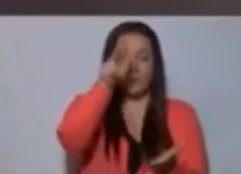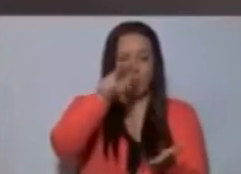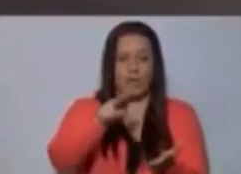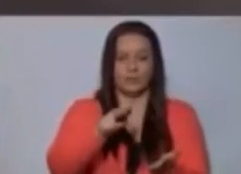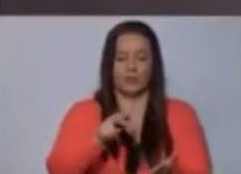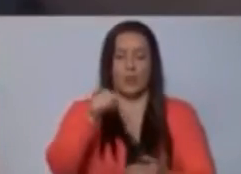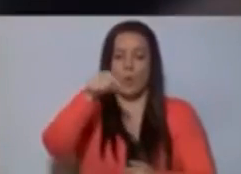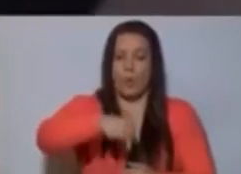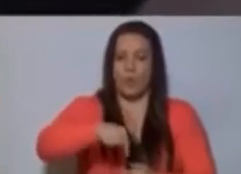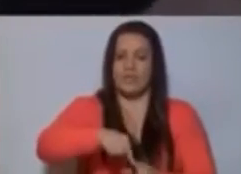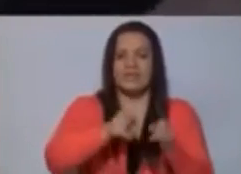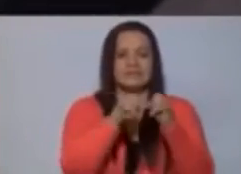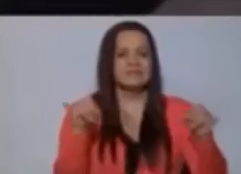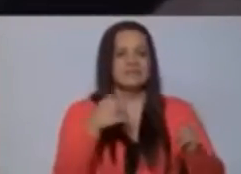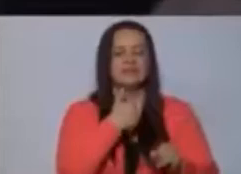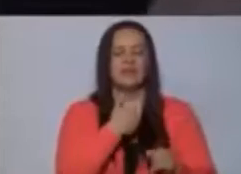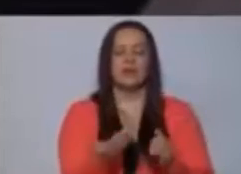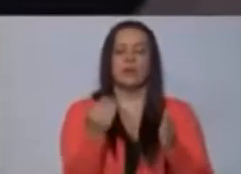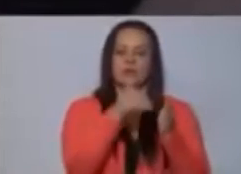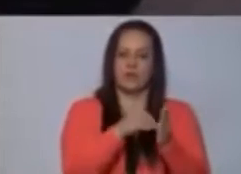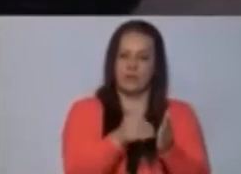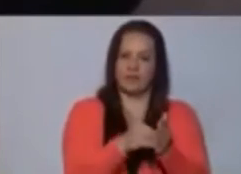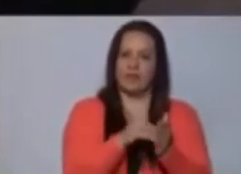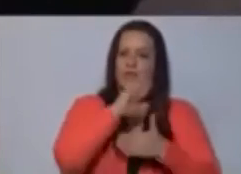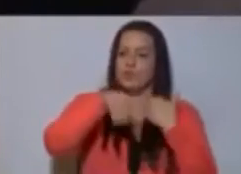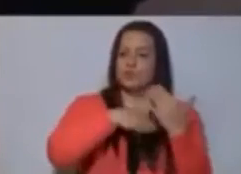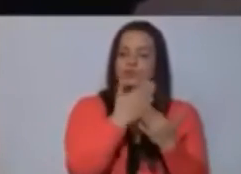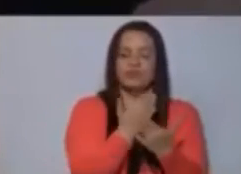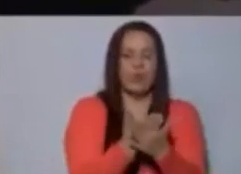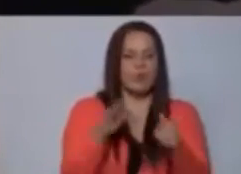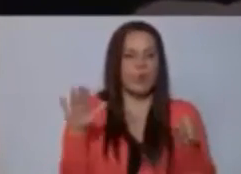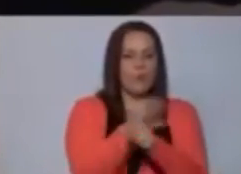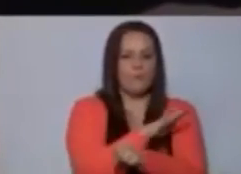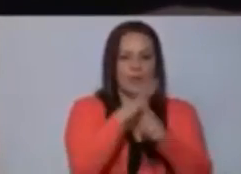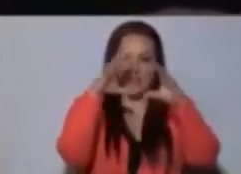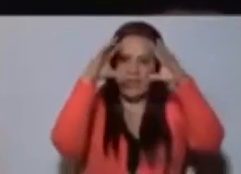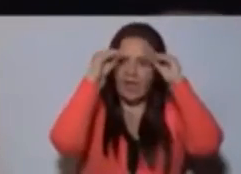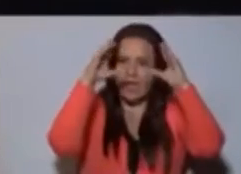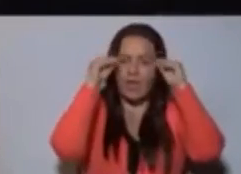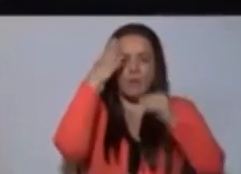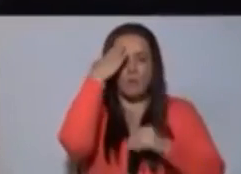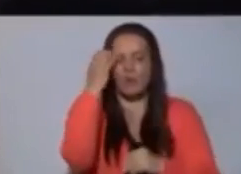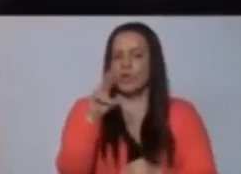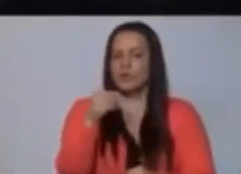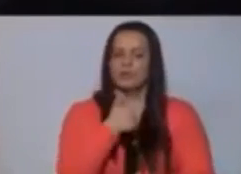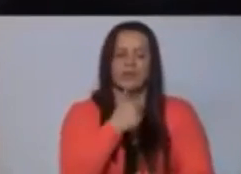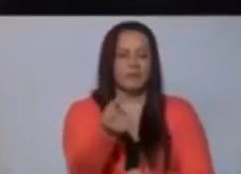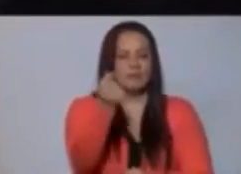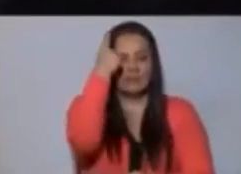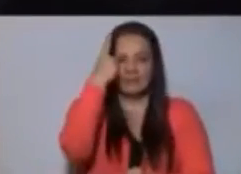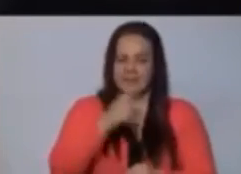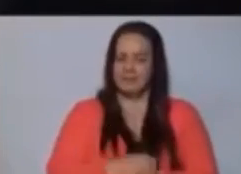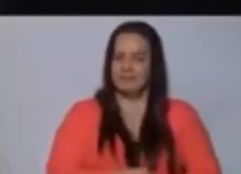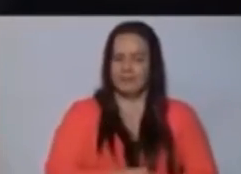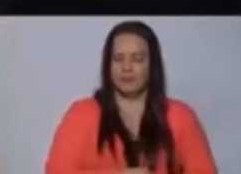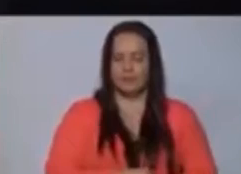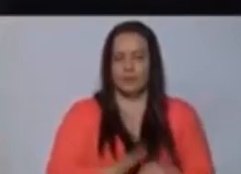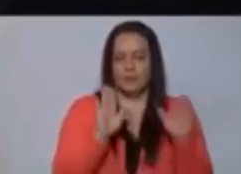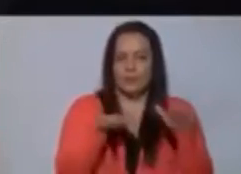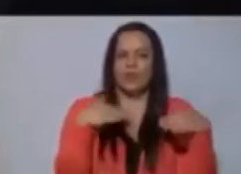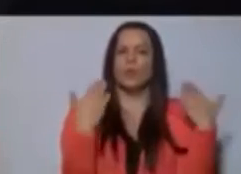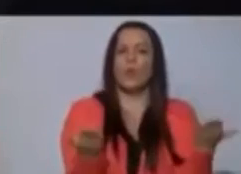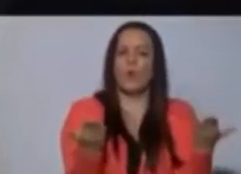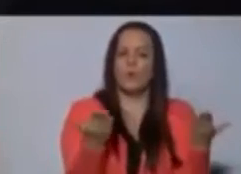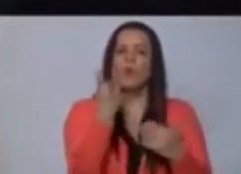sin tener de nuevo el cuadro completo porque no tenemos entendimiento de cómo